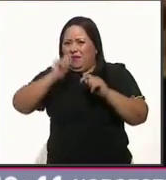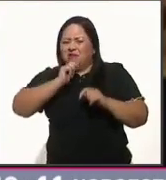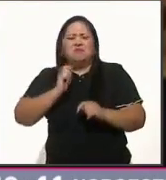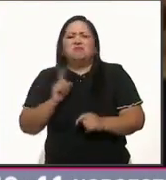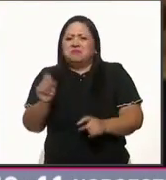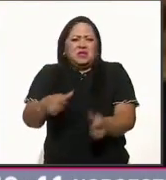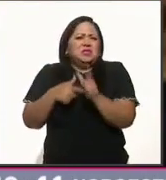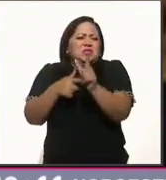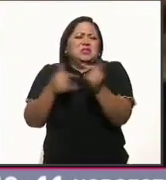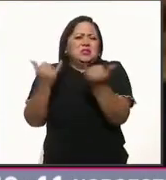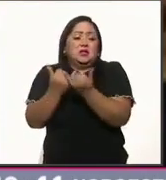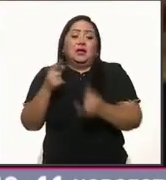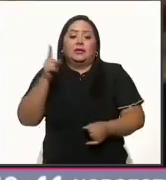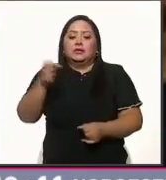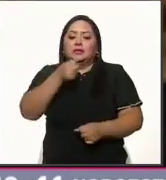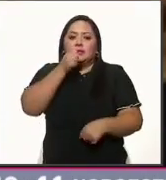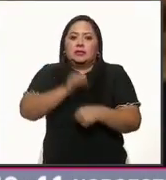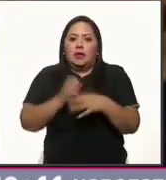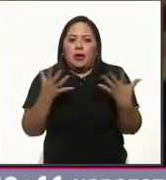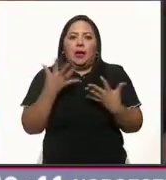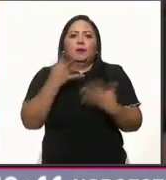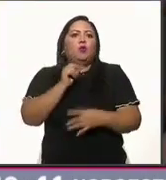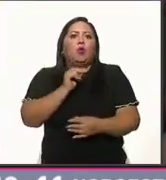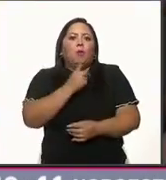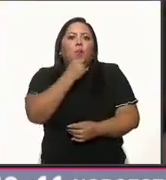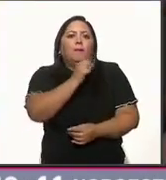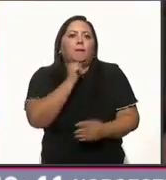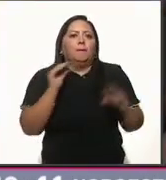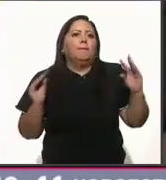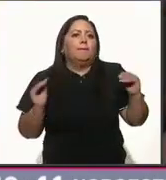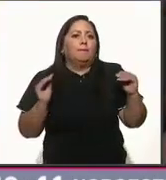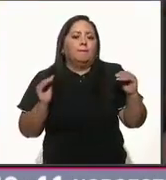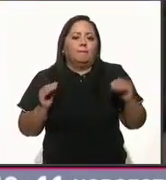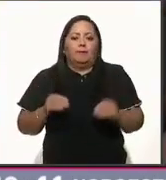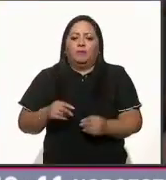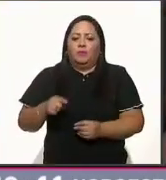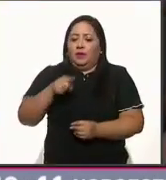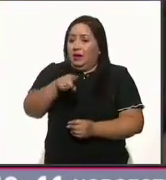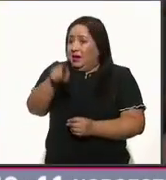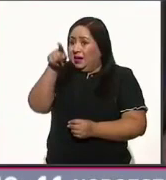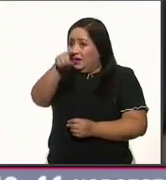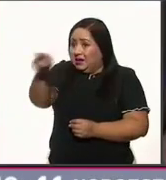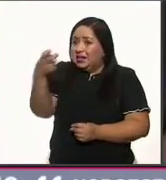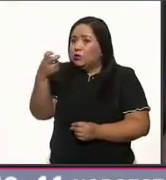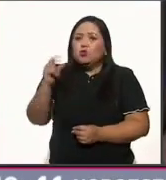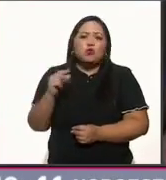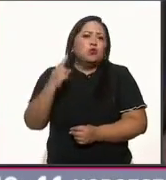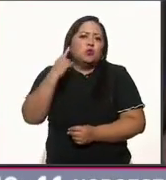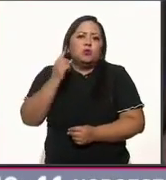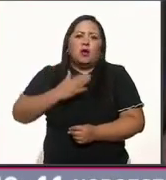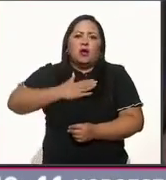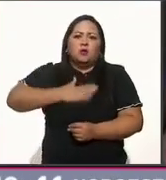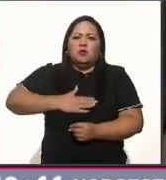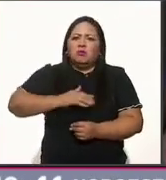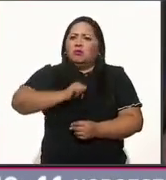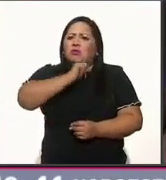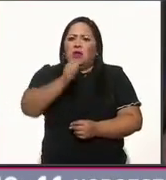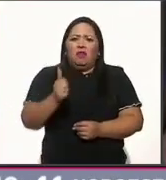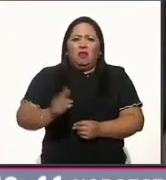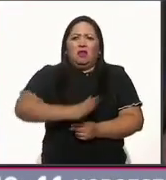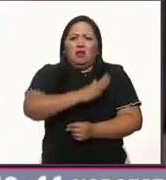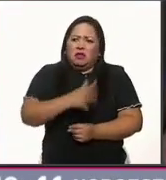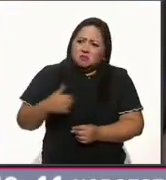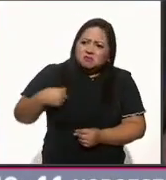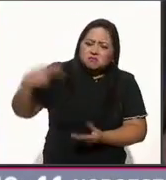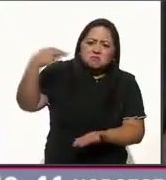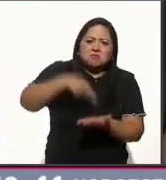Del exsecretario no tuvo respuesta. No ha escuchado esta soberanía. Un solo reclamo de García Luna a